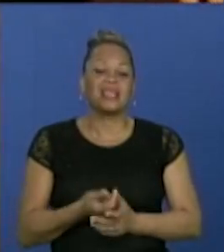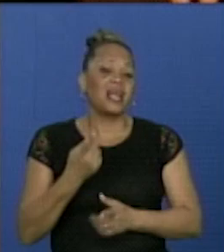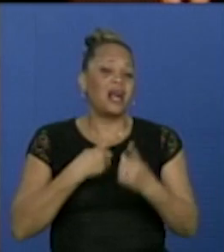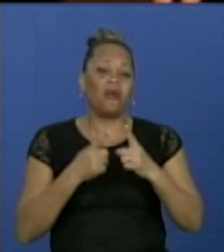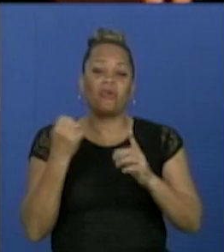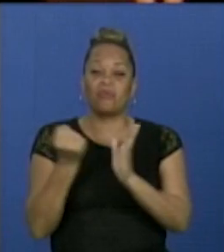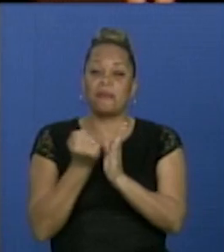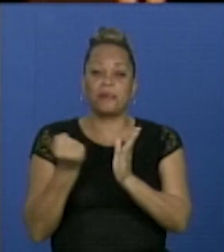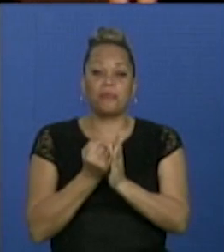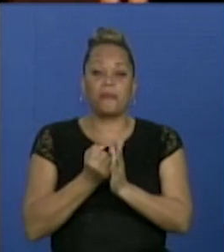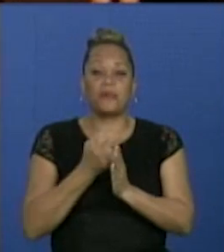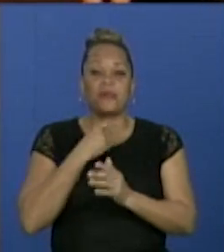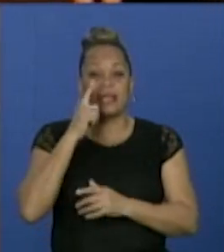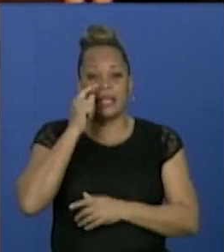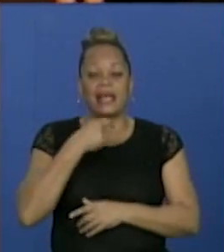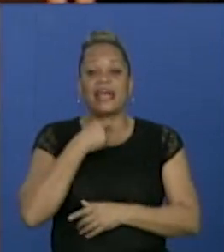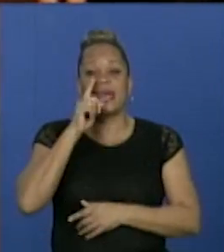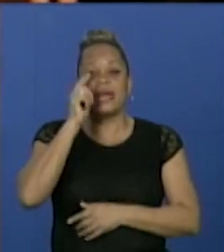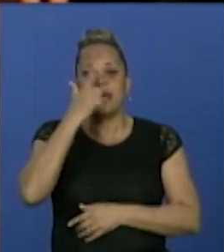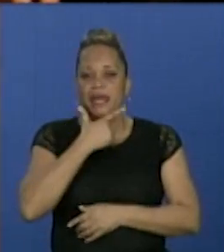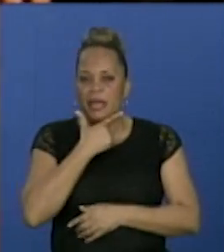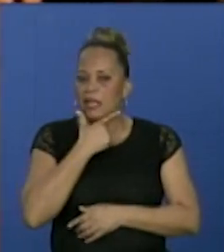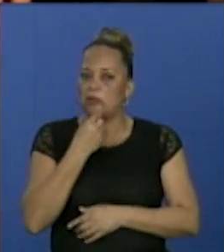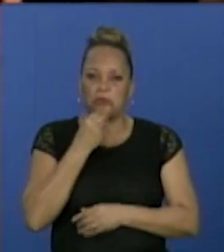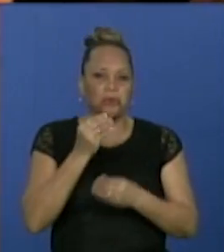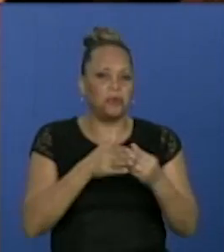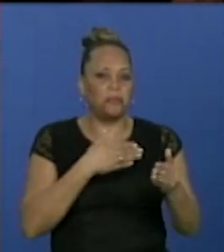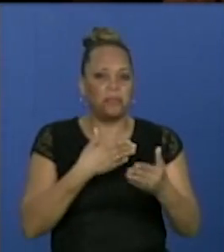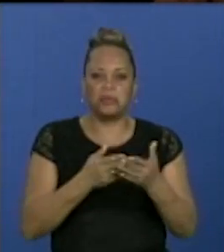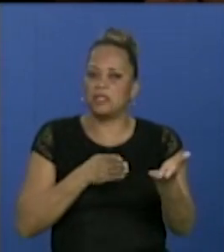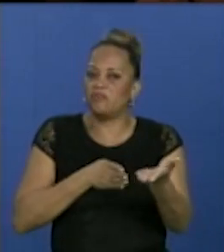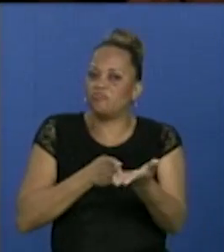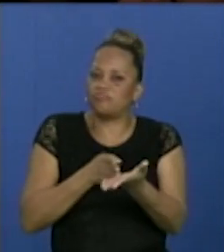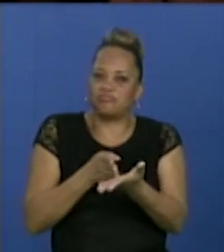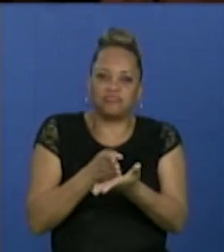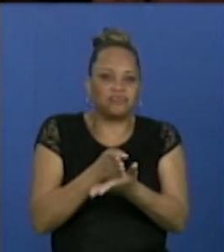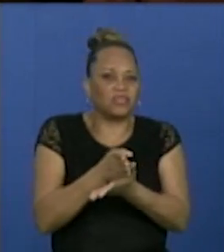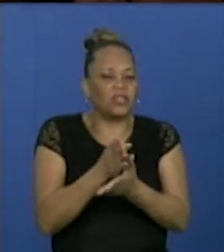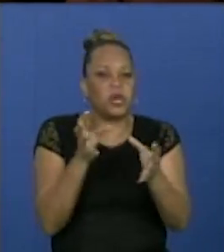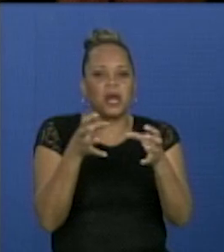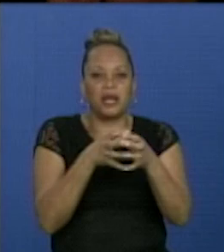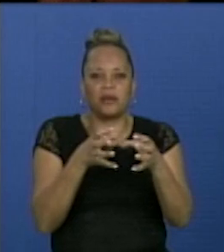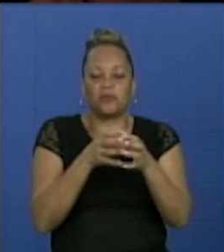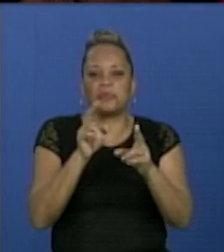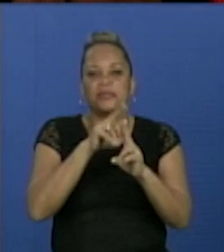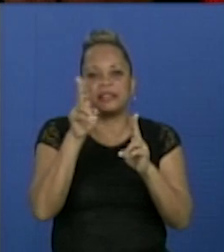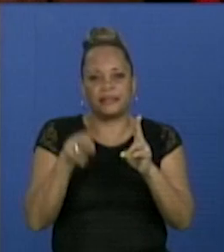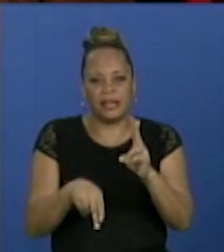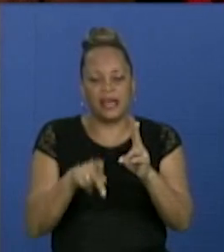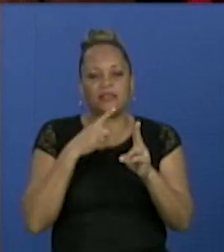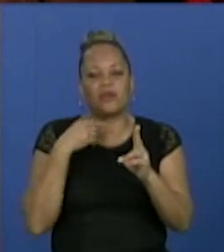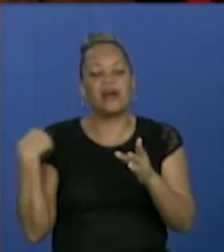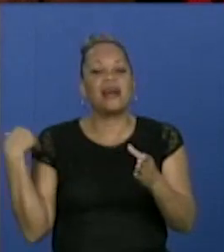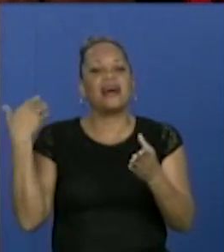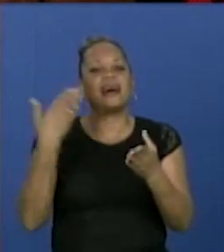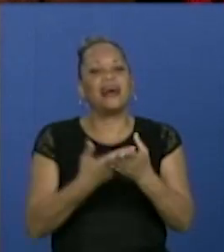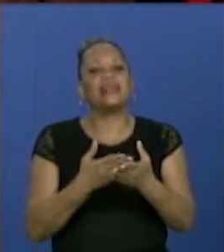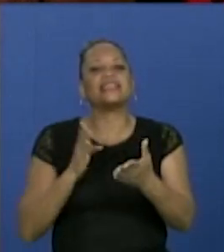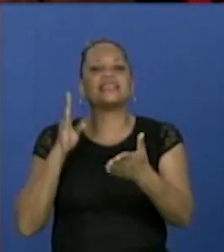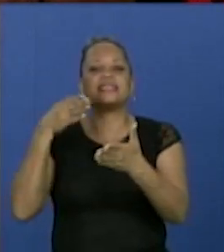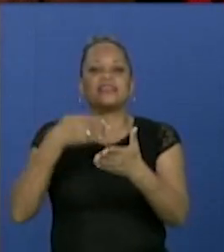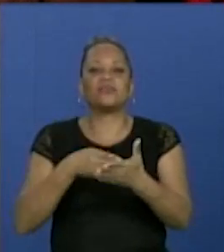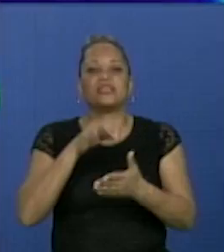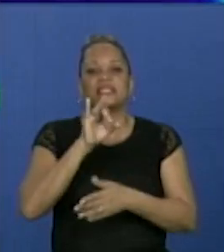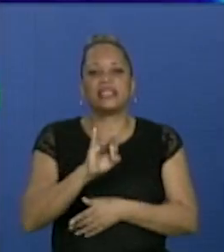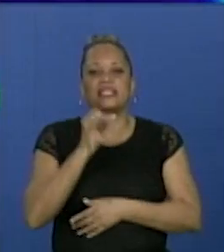no aprobó las pruebas de la ENA, Andros Perugorría continuó creciendo en el grupo Olga Alonso, hasta que llegó al